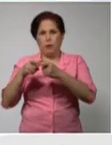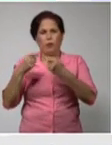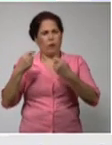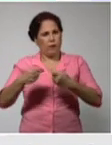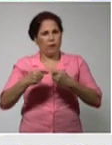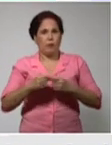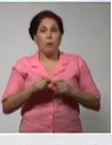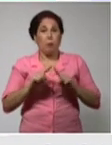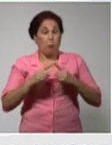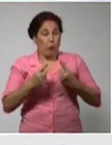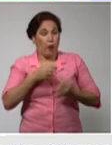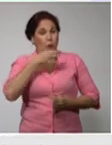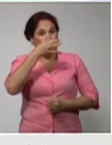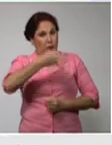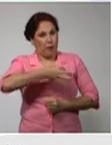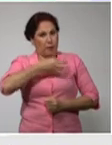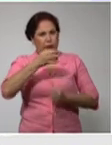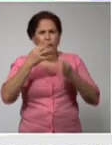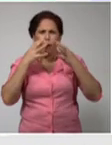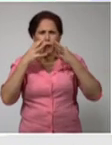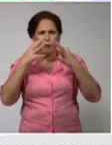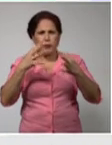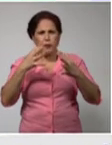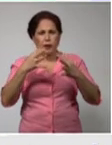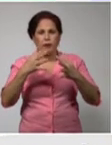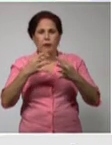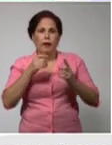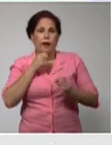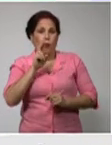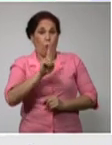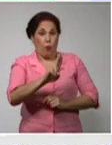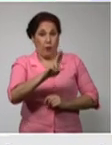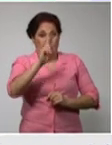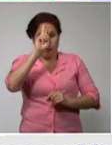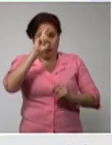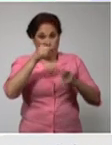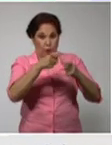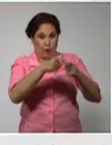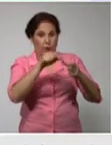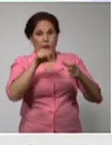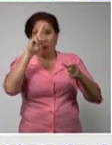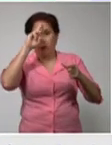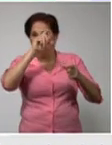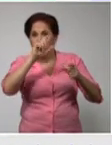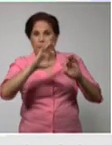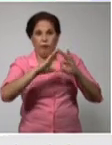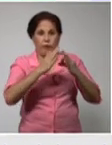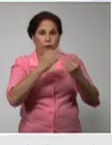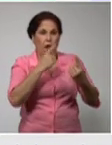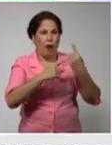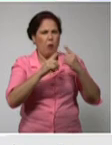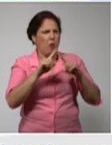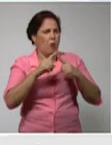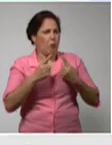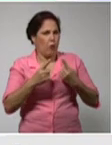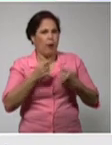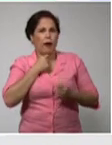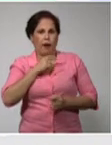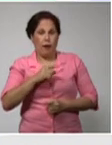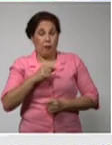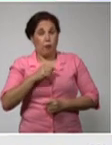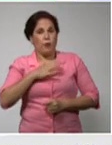porque es importante asistir inmediatamente porque indiscutiblemente cuando tú